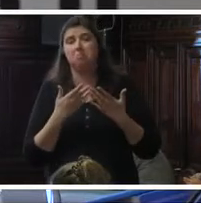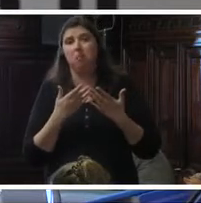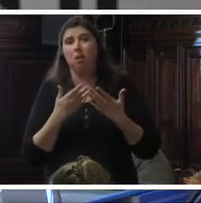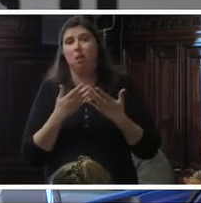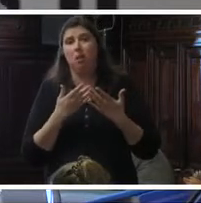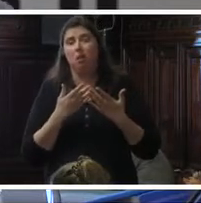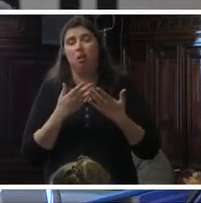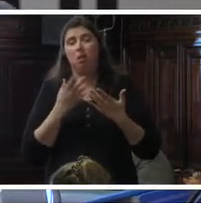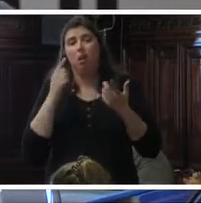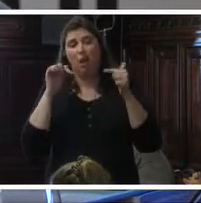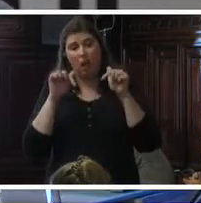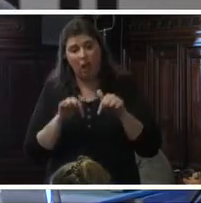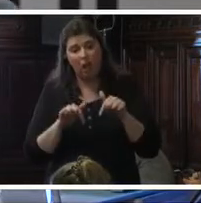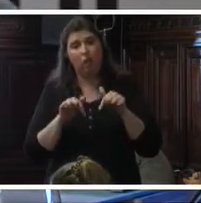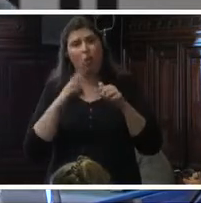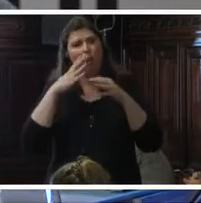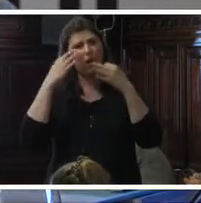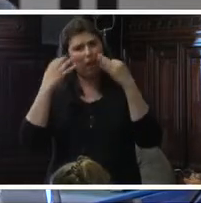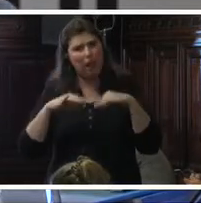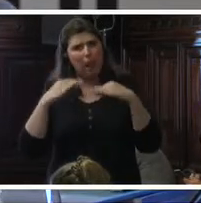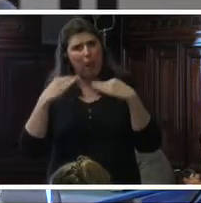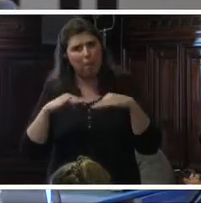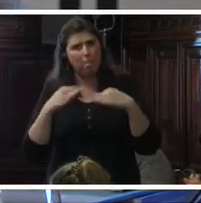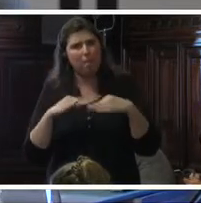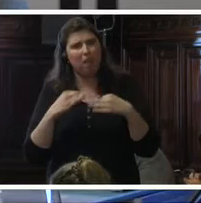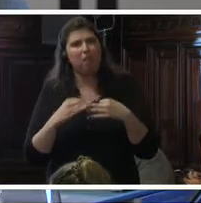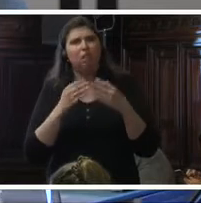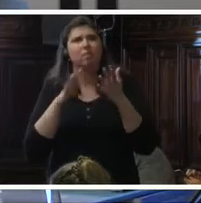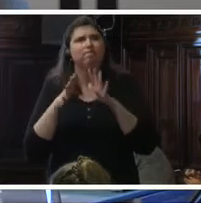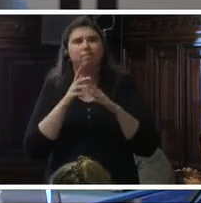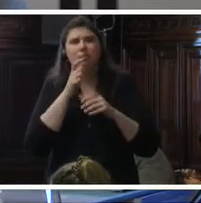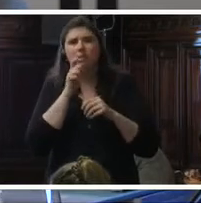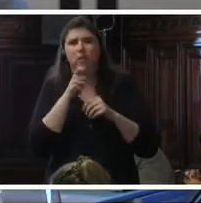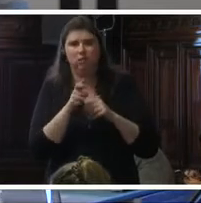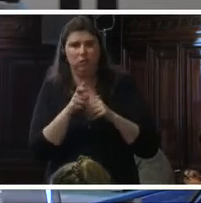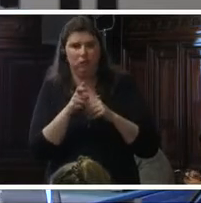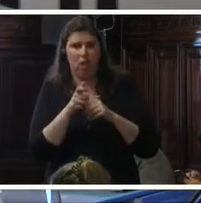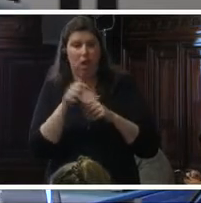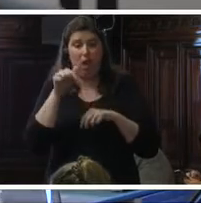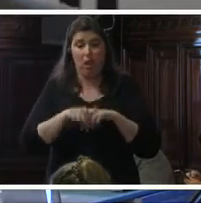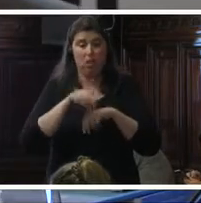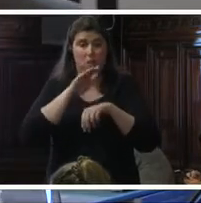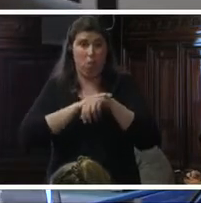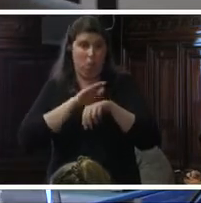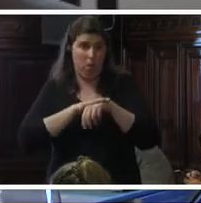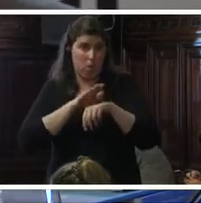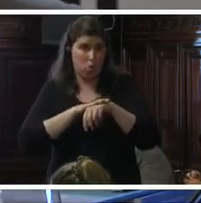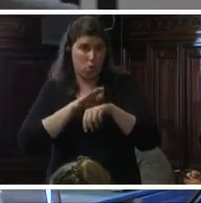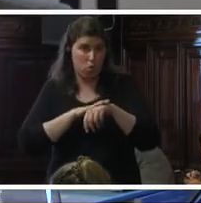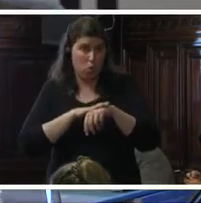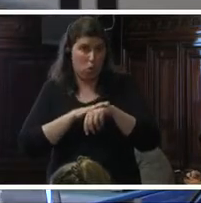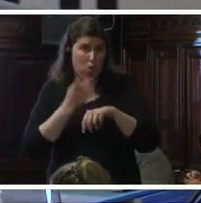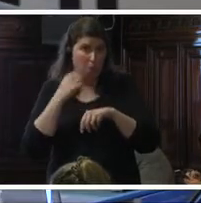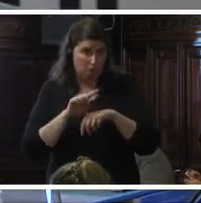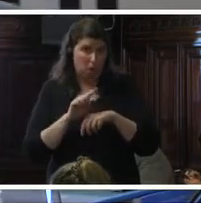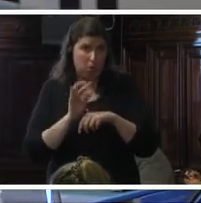en lo que esto realmente significa para este momento, pero para lo